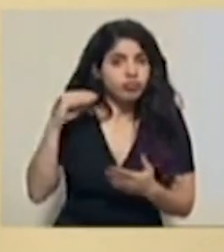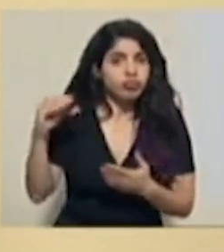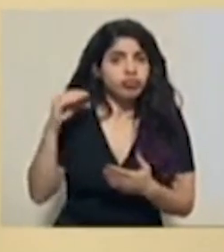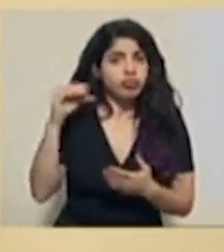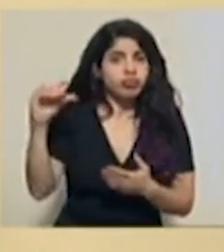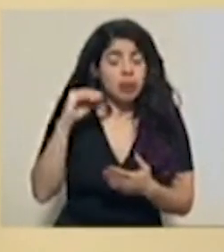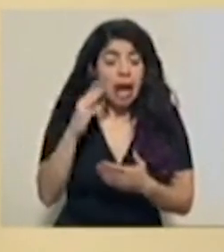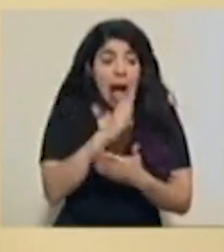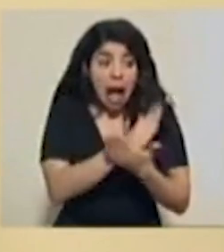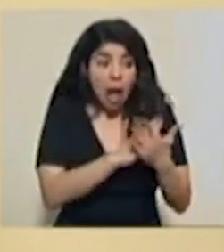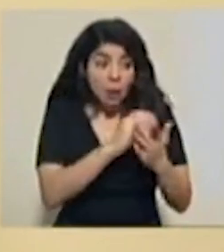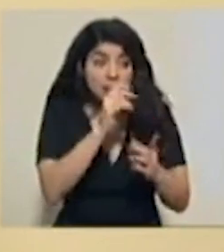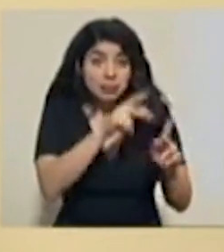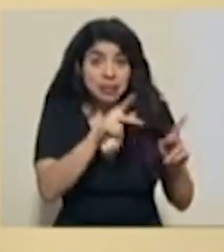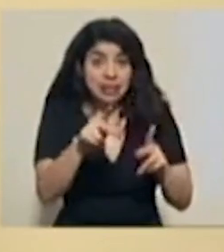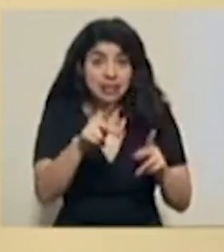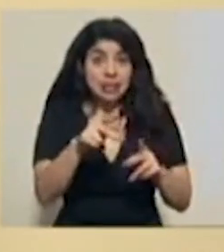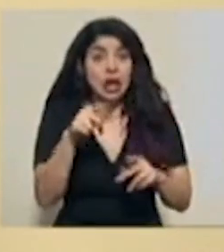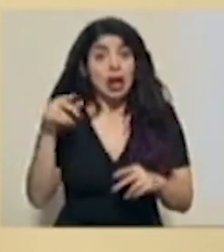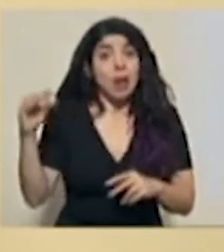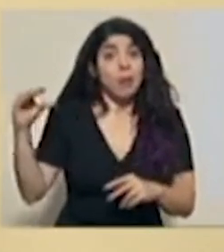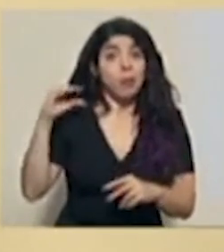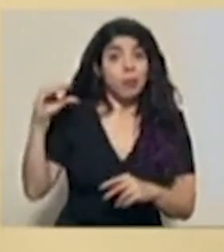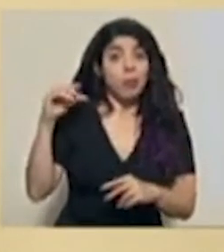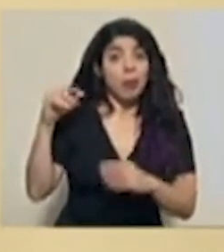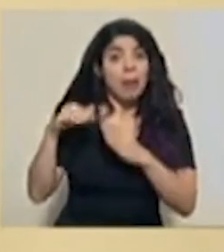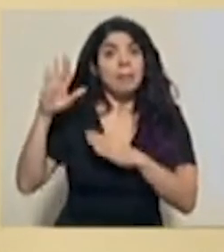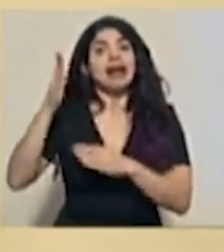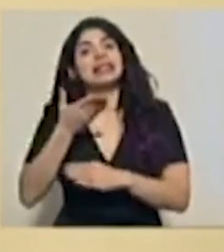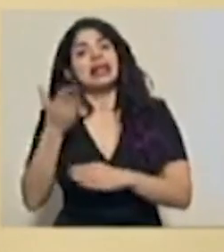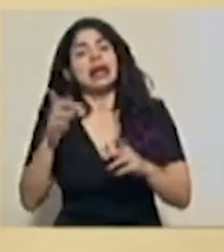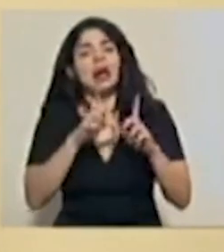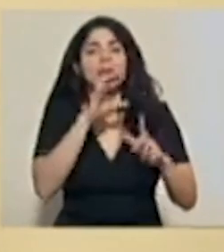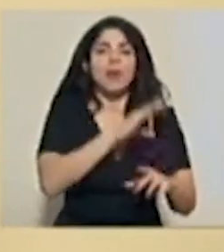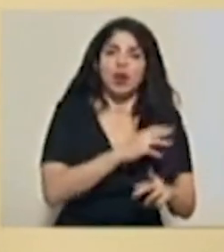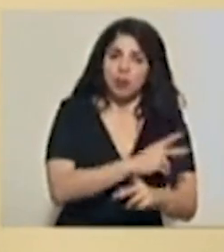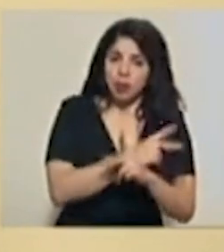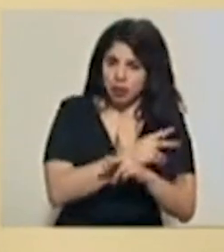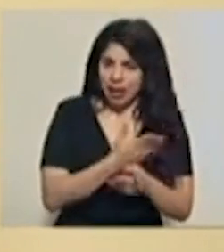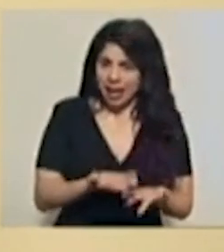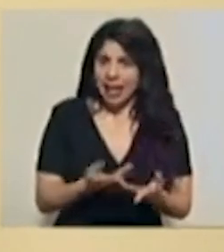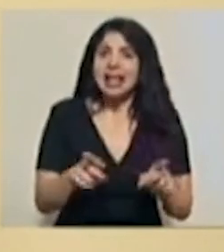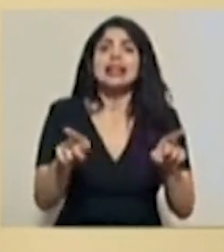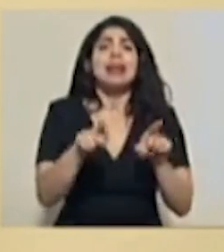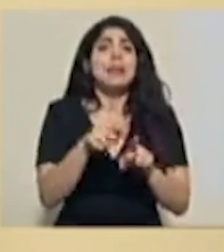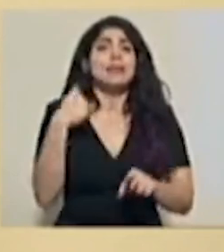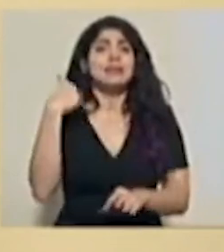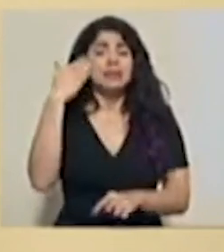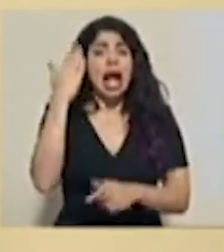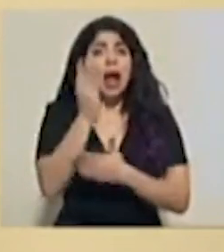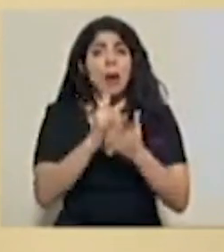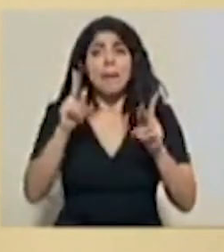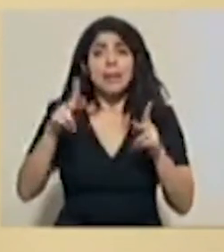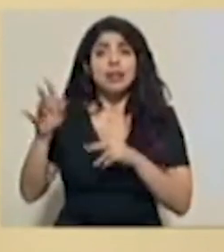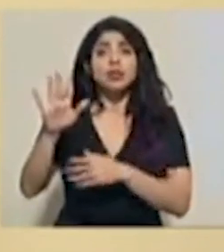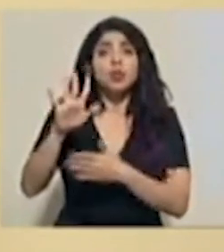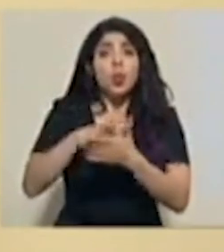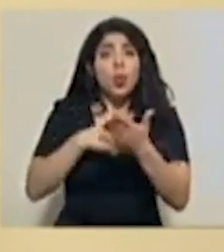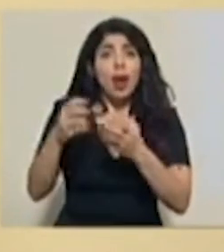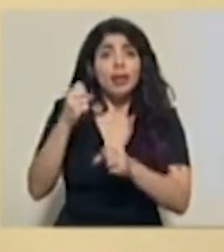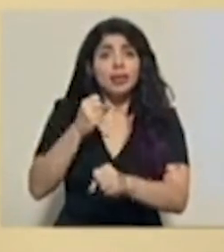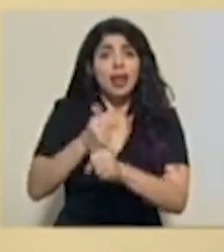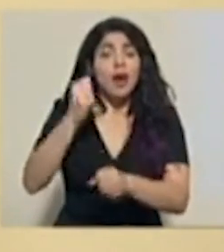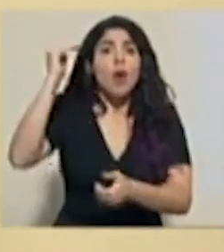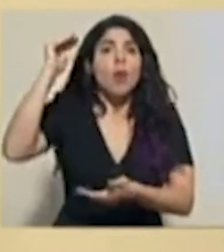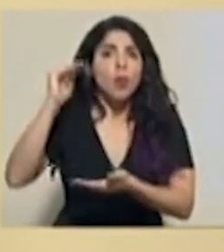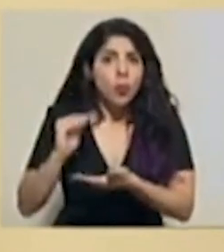incluso podía ser mayor que el mismo bono proteger. También sabemos que hay personas que tienen todavía una reducción de jornadas y que